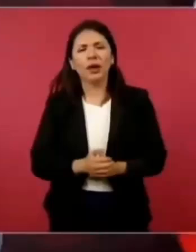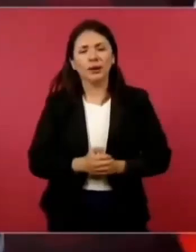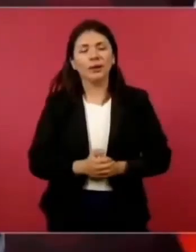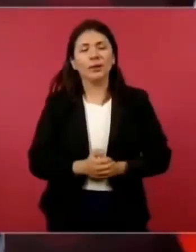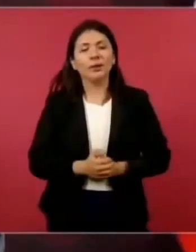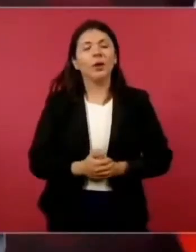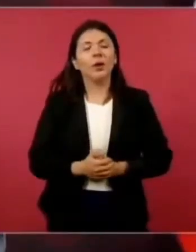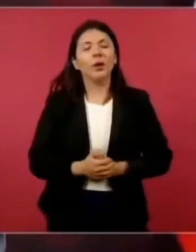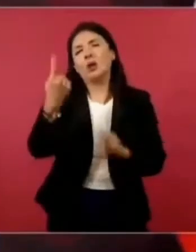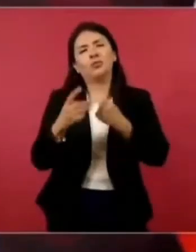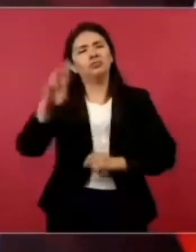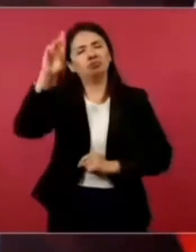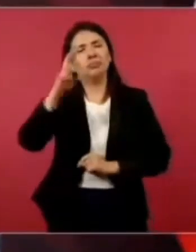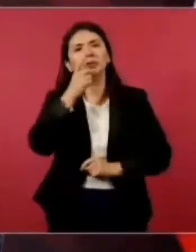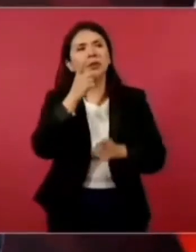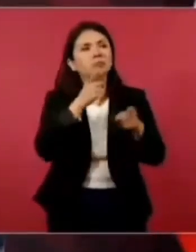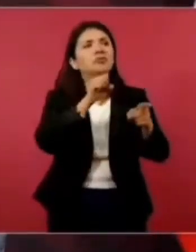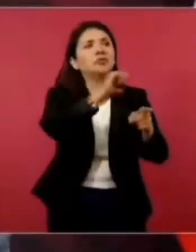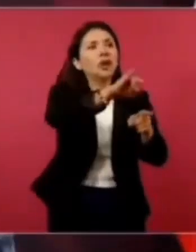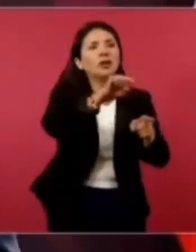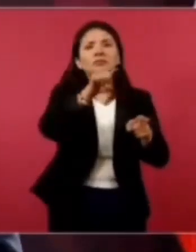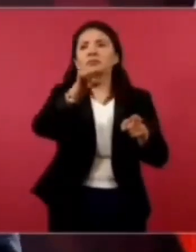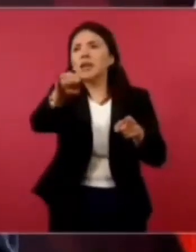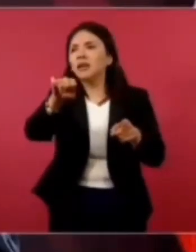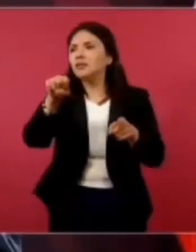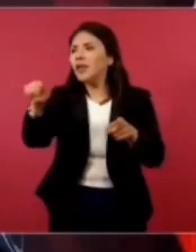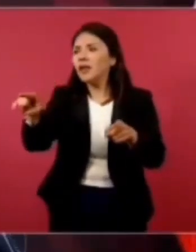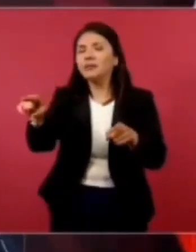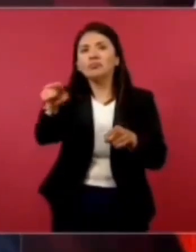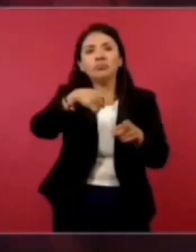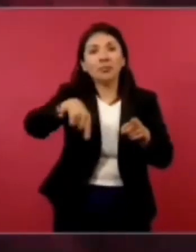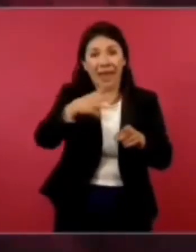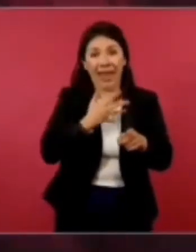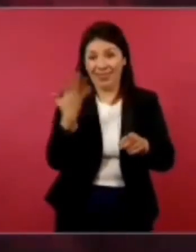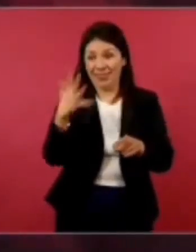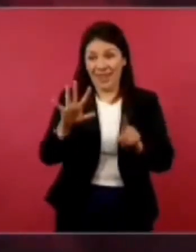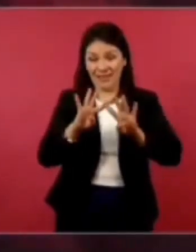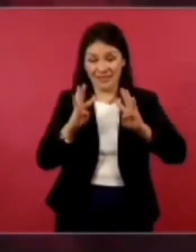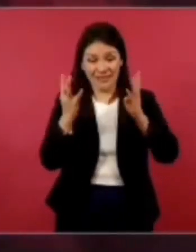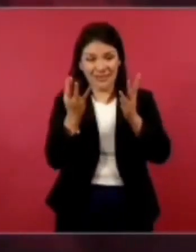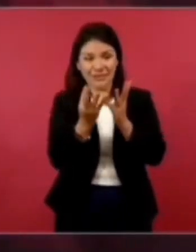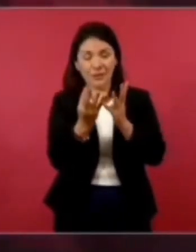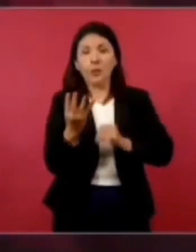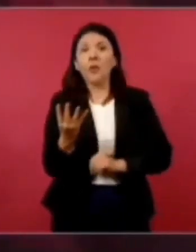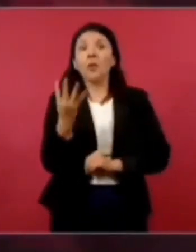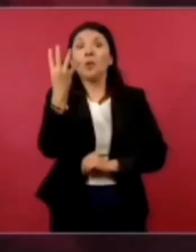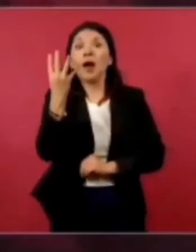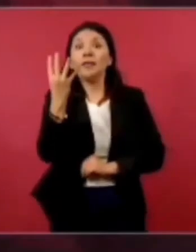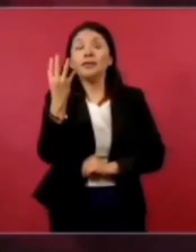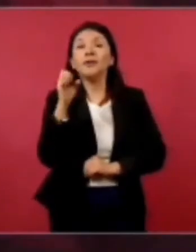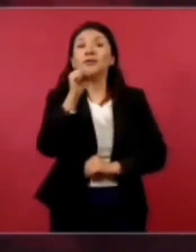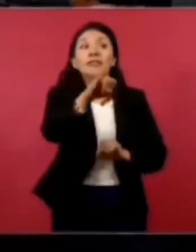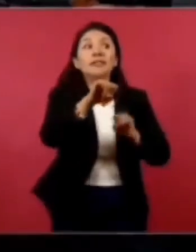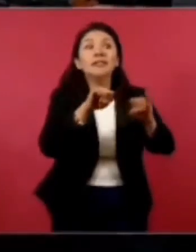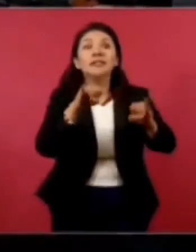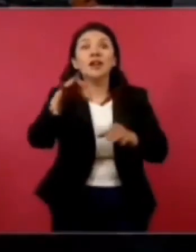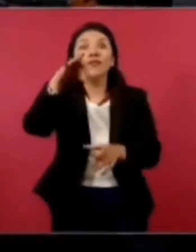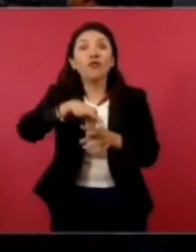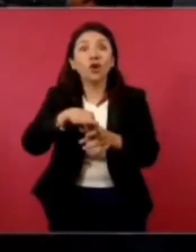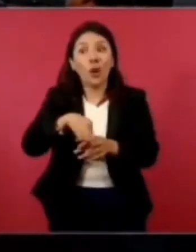uno y otro, y ahí salieron cuatro de los diez. Estamos hablando del